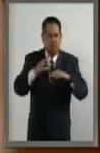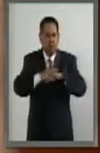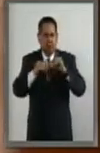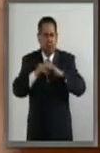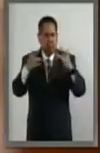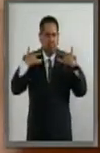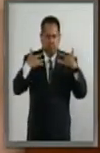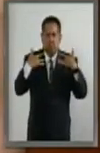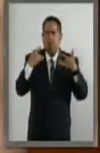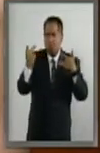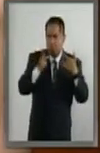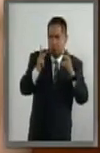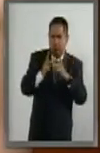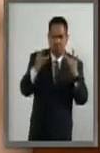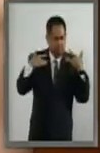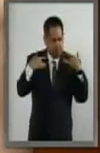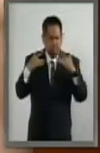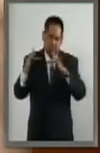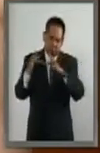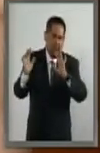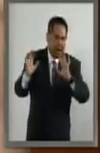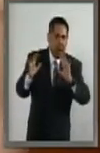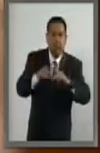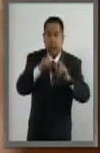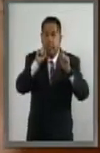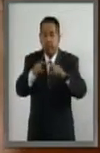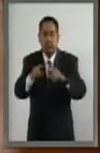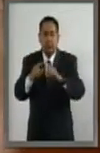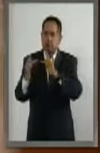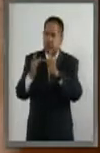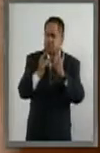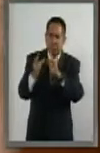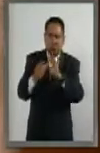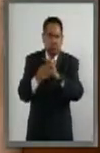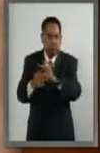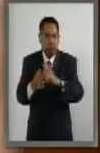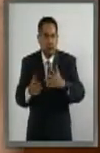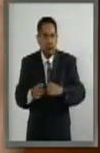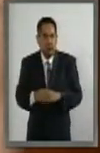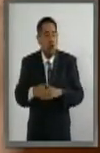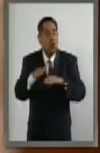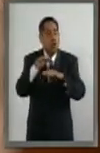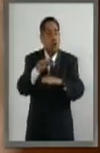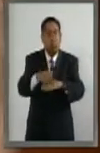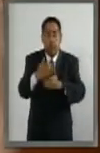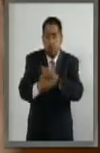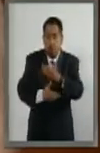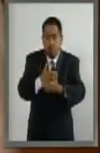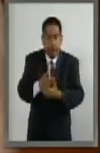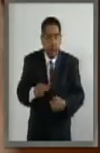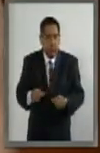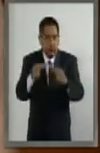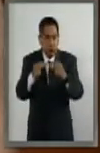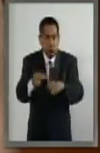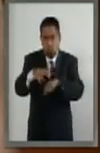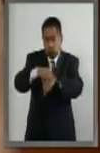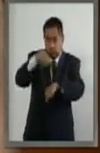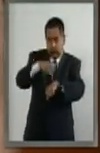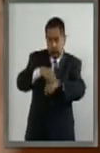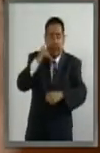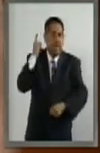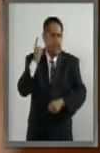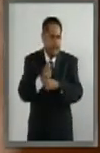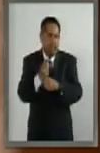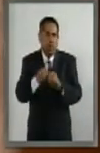nos ha unido, particularmente en la arena multilateral. En el aspecto comercial, Suiza es nuestro